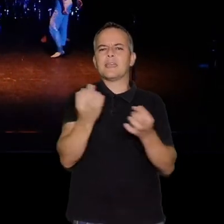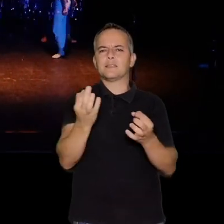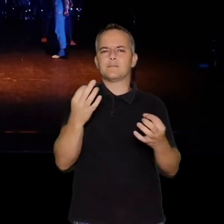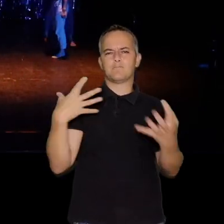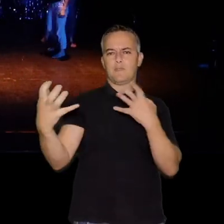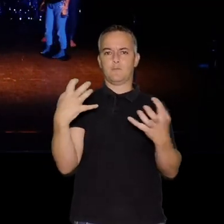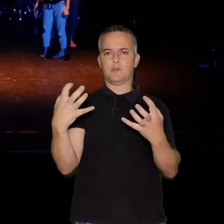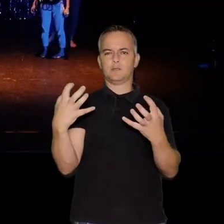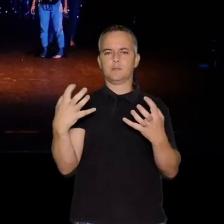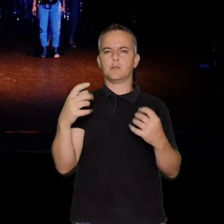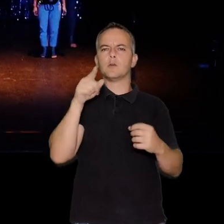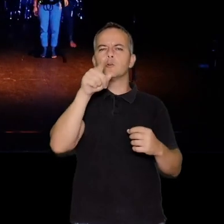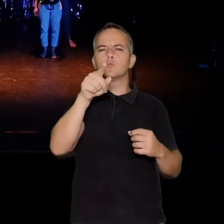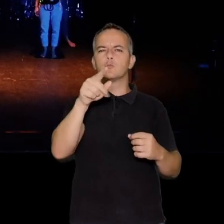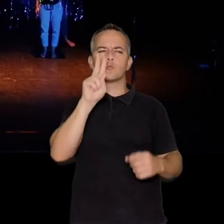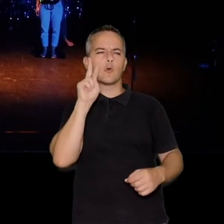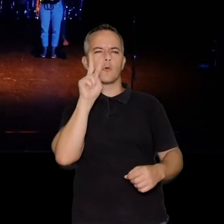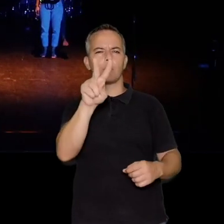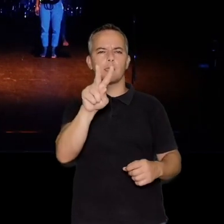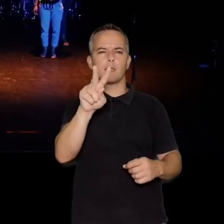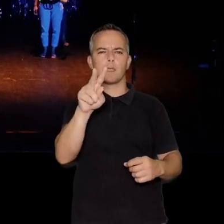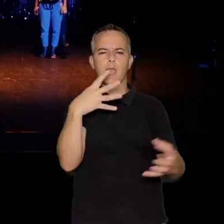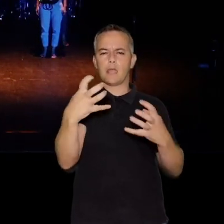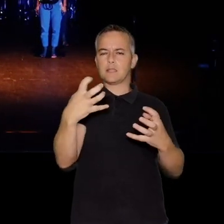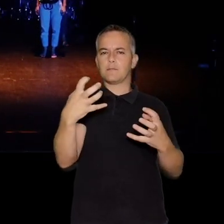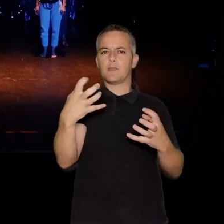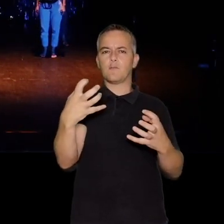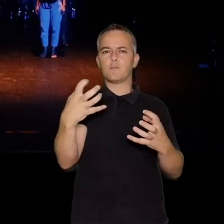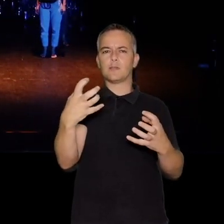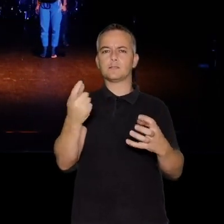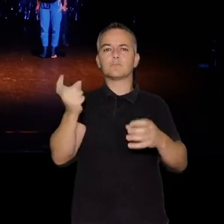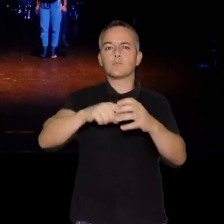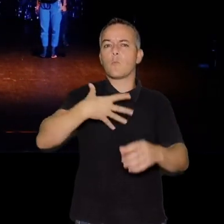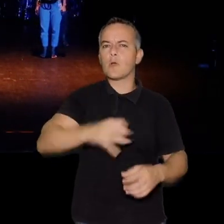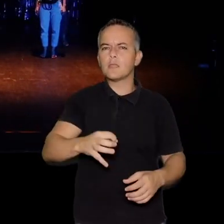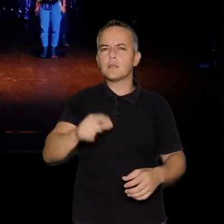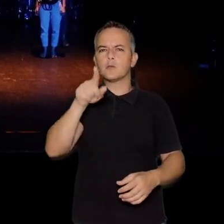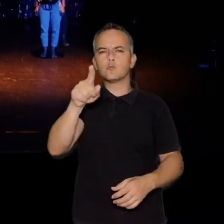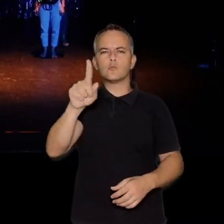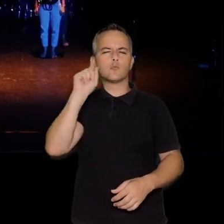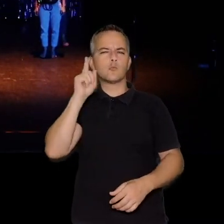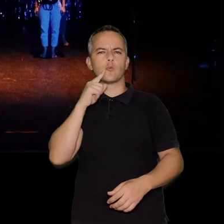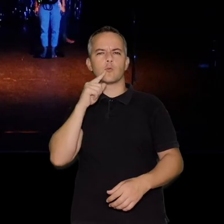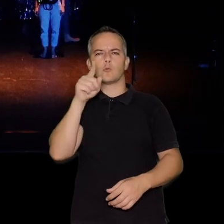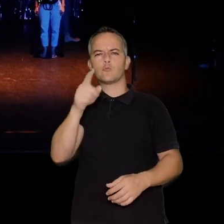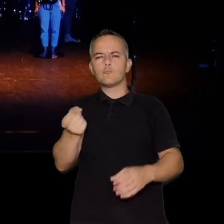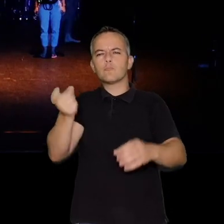¿Se puede estar en una performance si no la veo? ¿Se puede ser parte de una performance que no escucho?